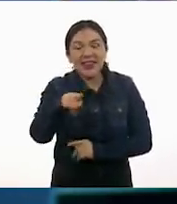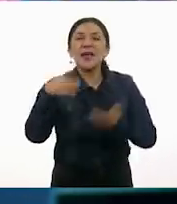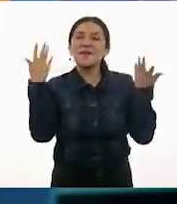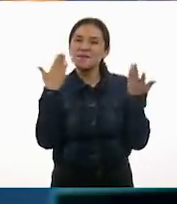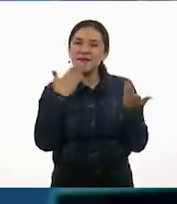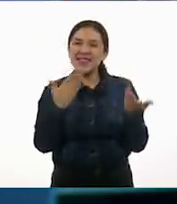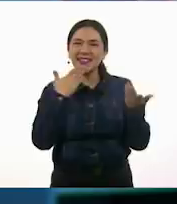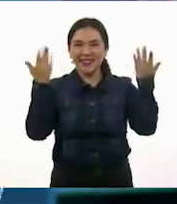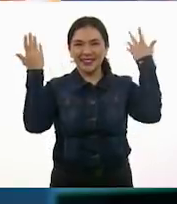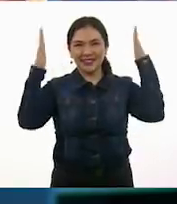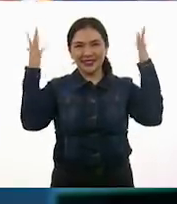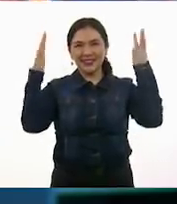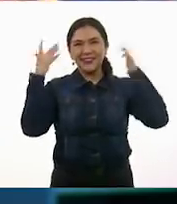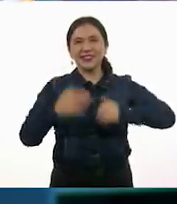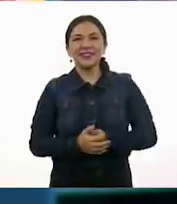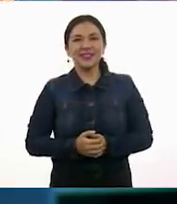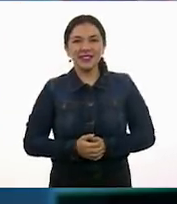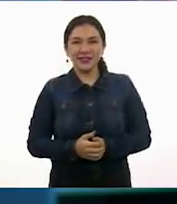¡Muy bien!